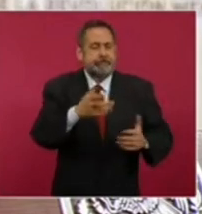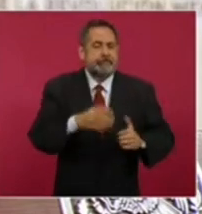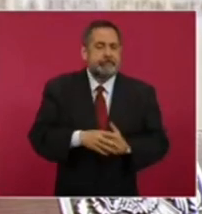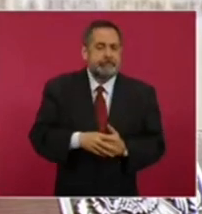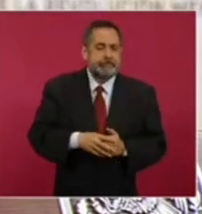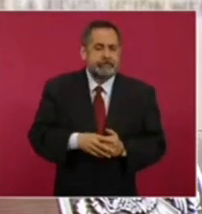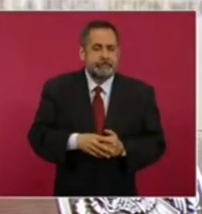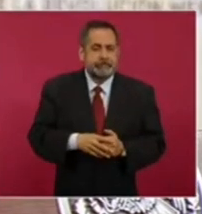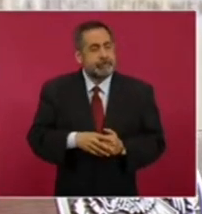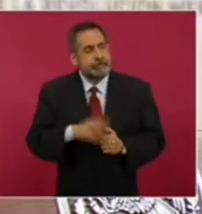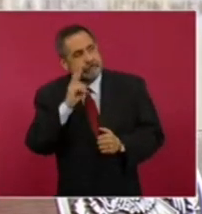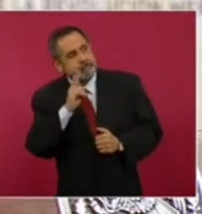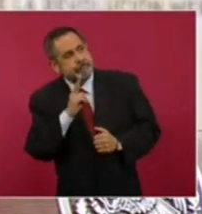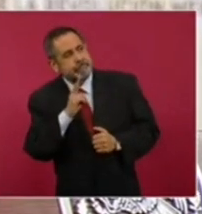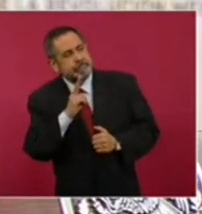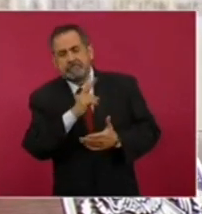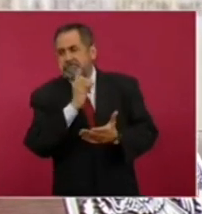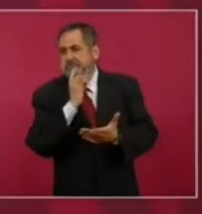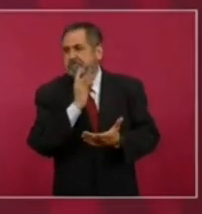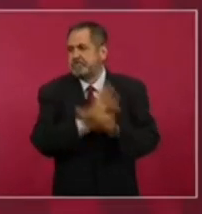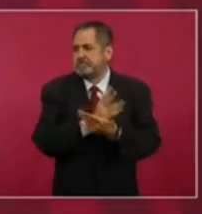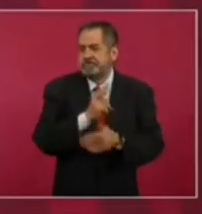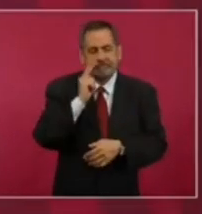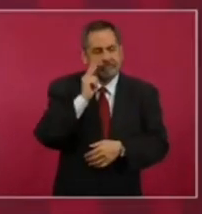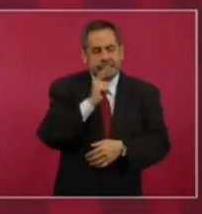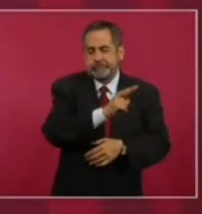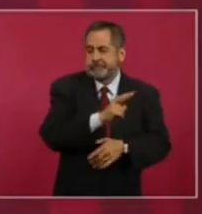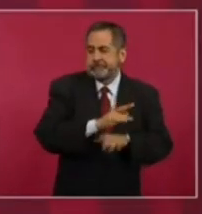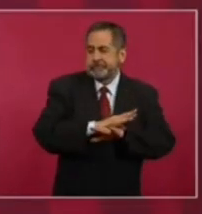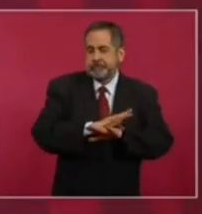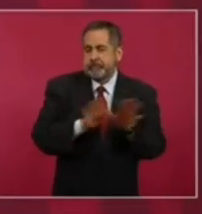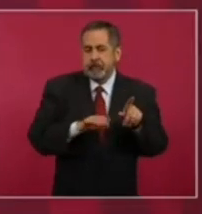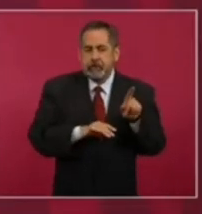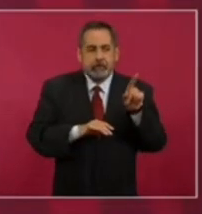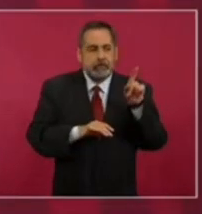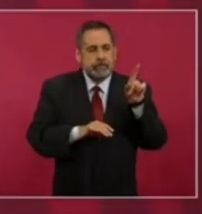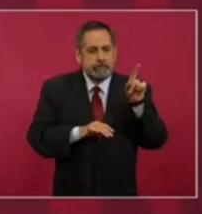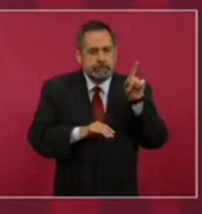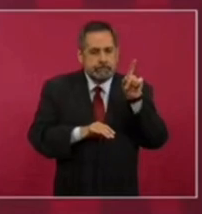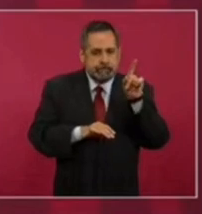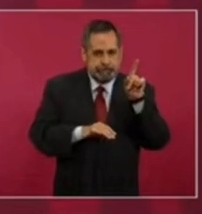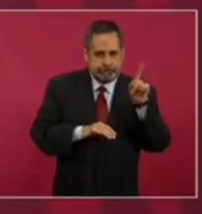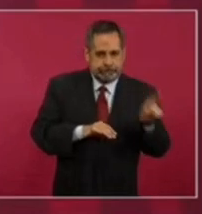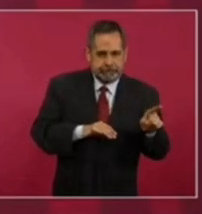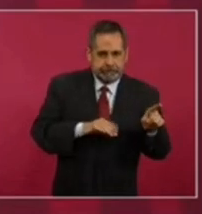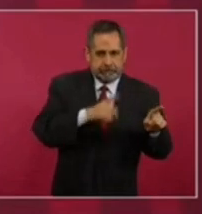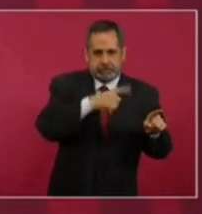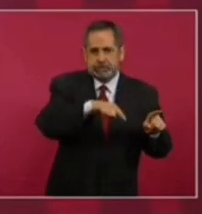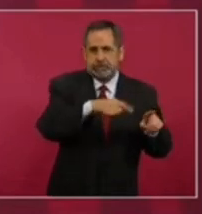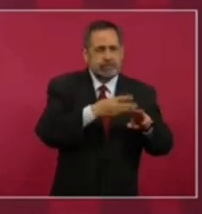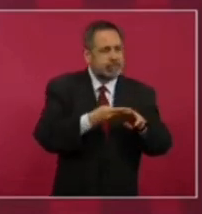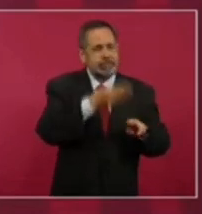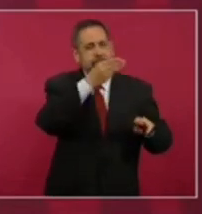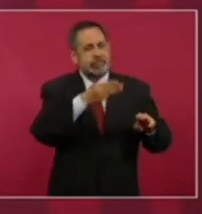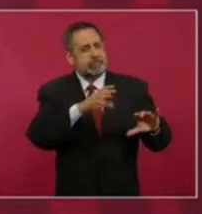demuestra es que son muy